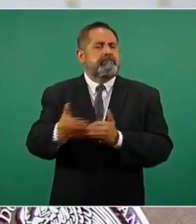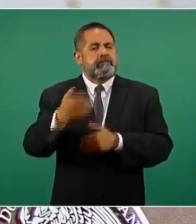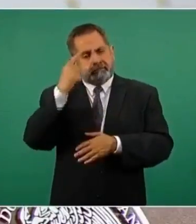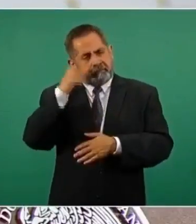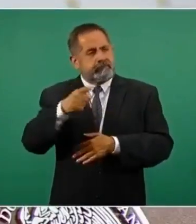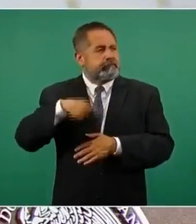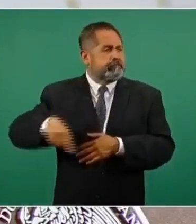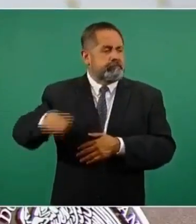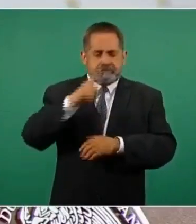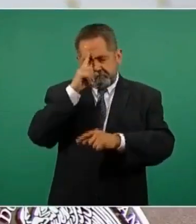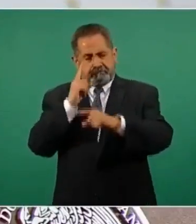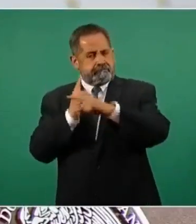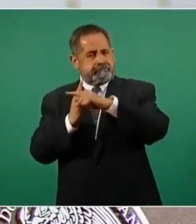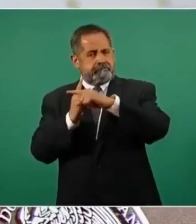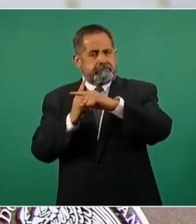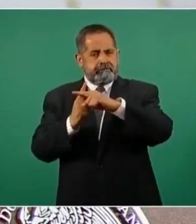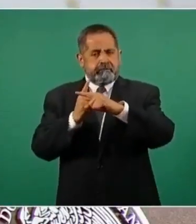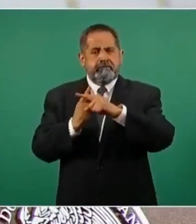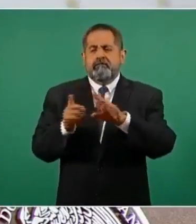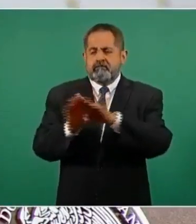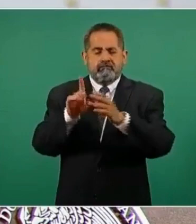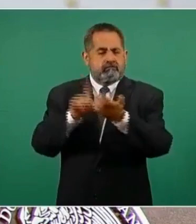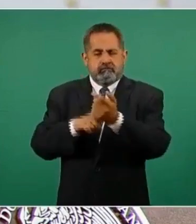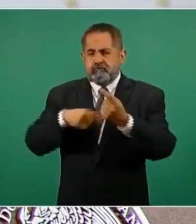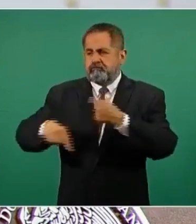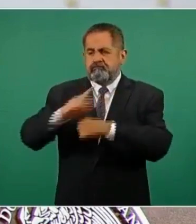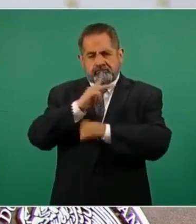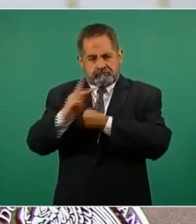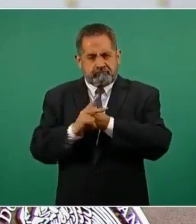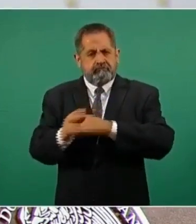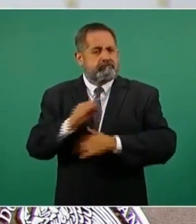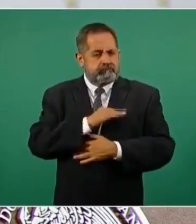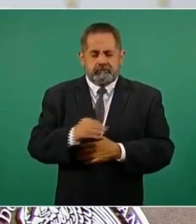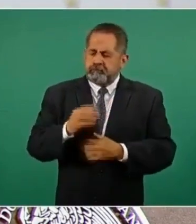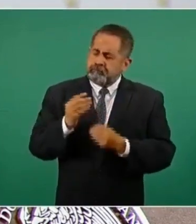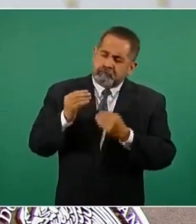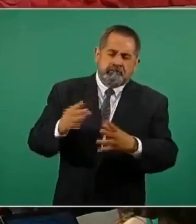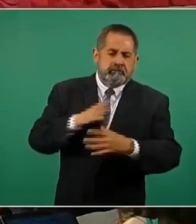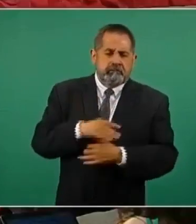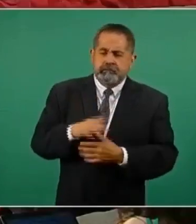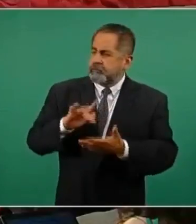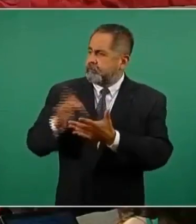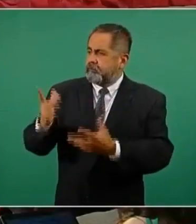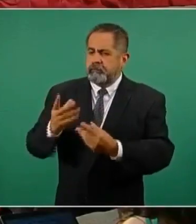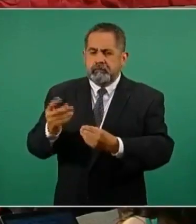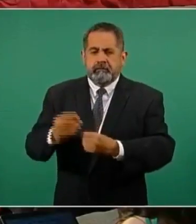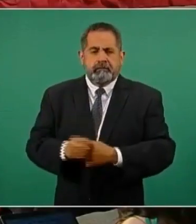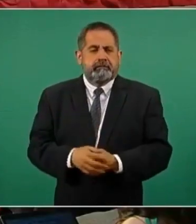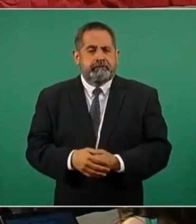en lo positivo que tiene nuestro país y que definitivamente es mucho. Muchas gracias.